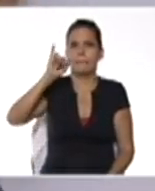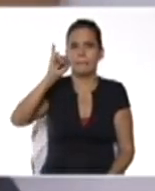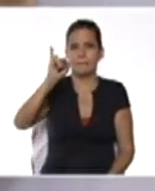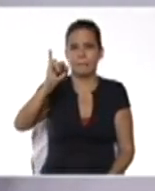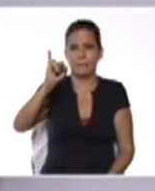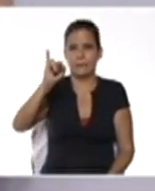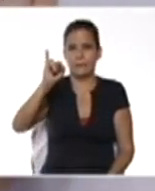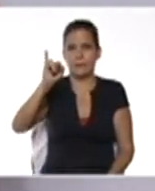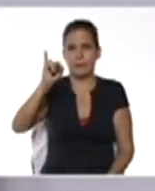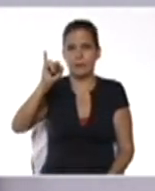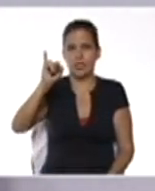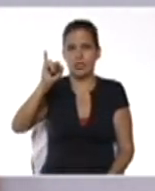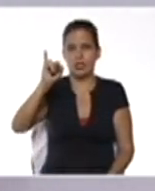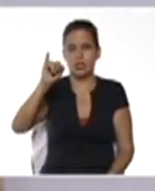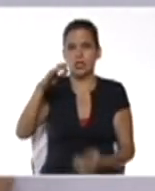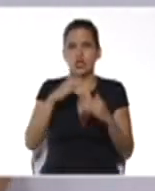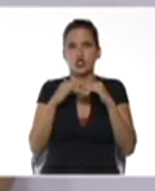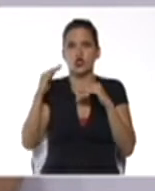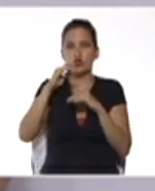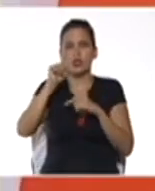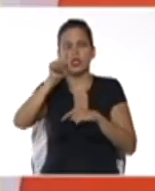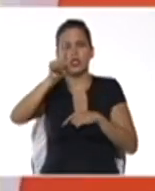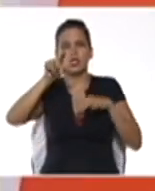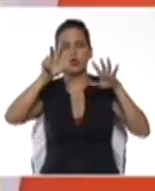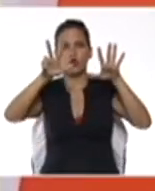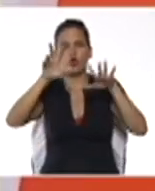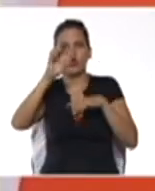sobre 180 grados